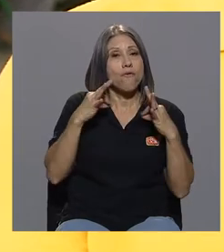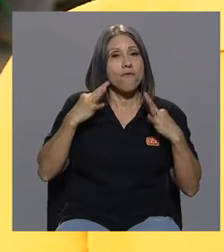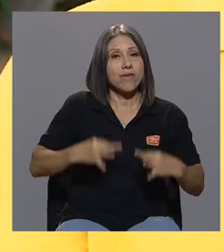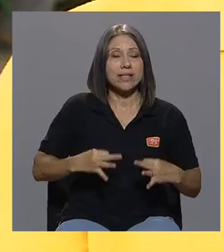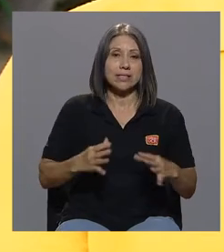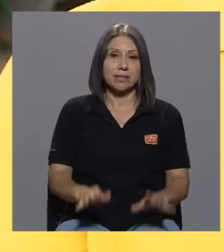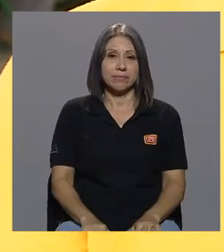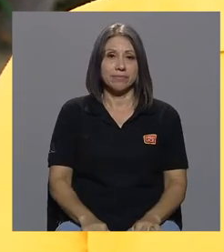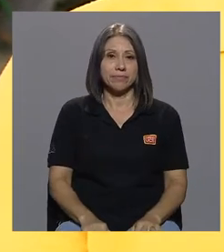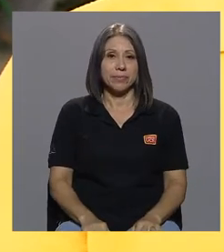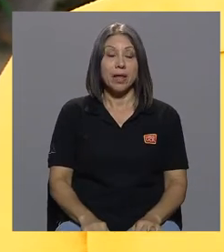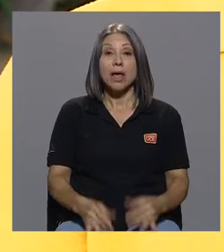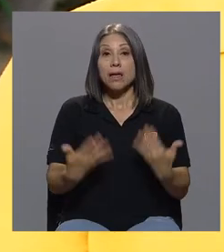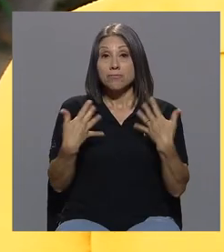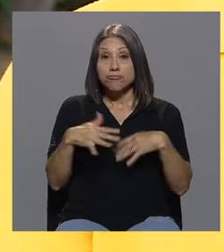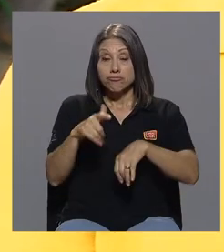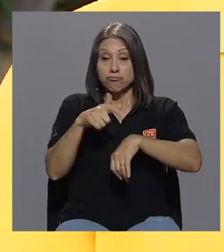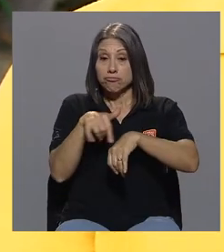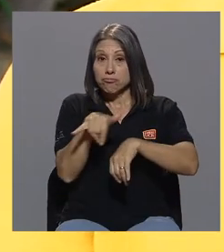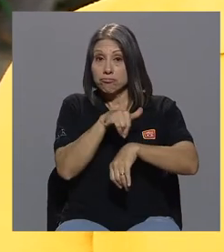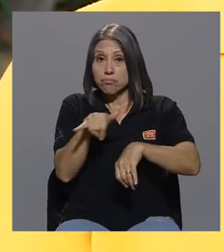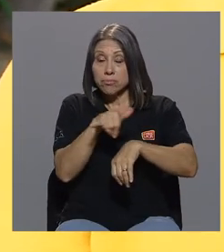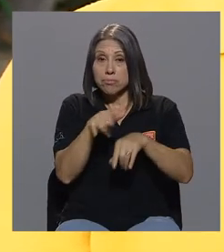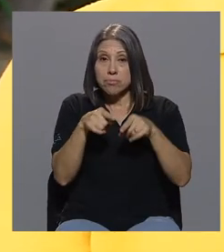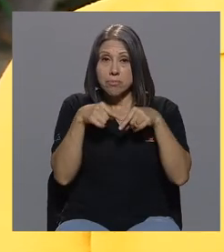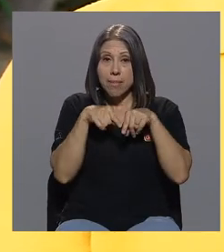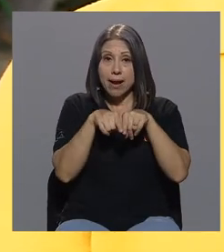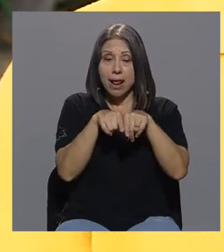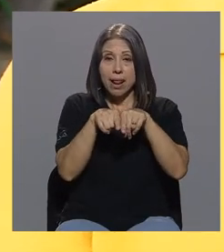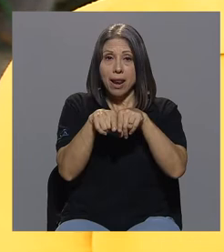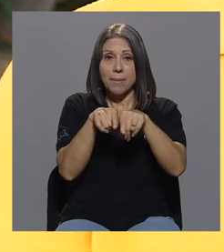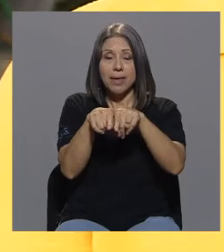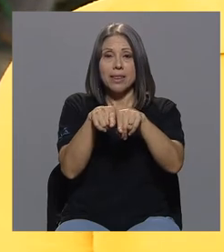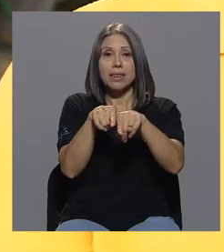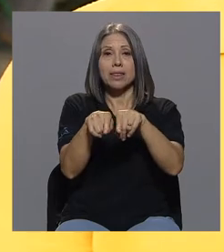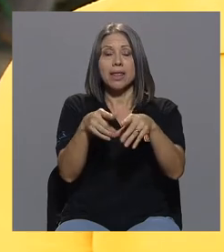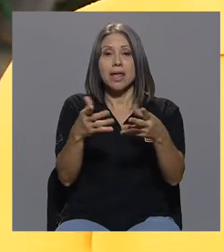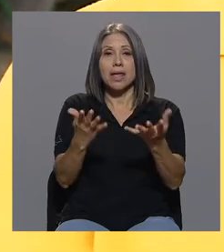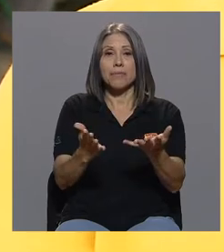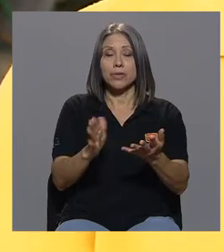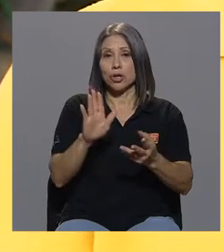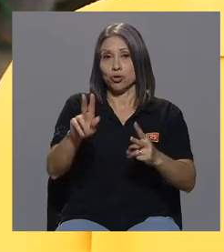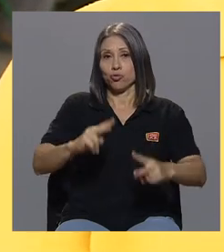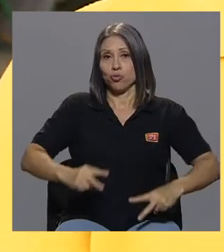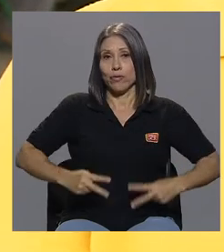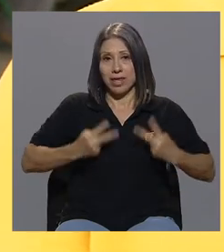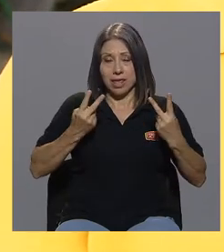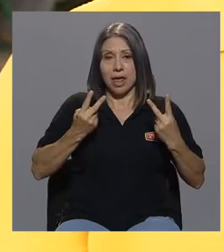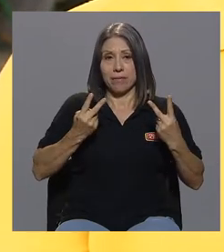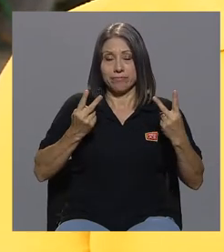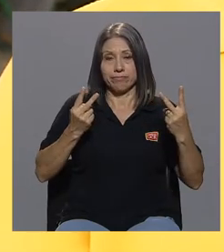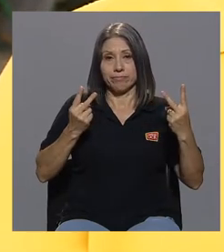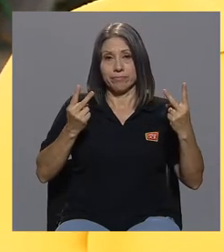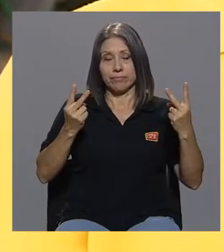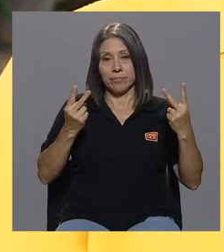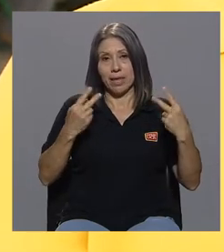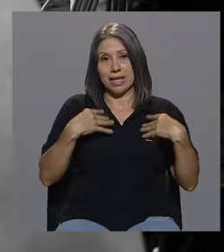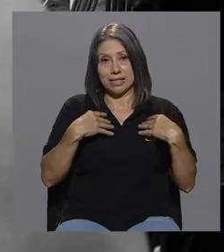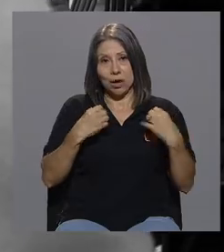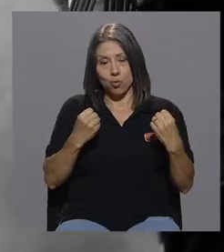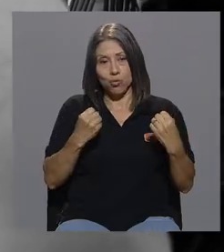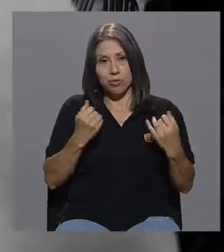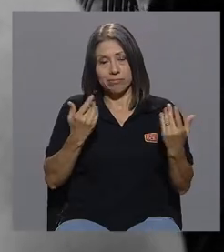paralelamente a esa... Vivencia de su vida en el tema de salubridad. Usted,